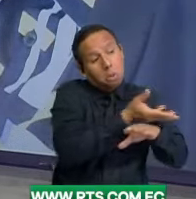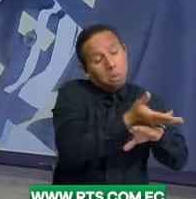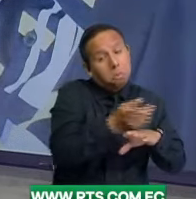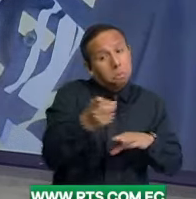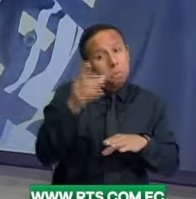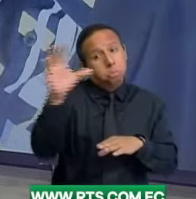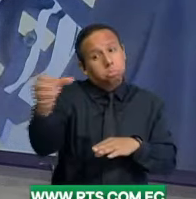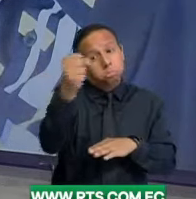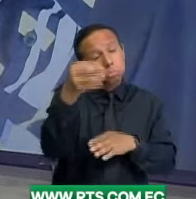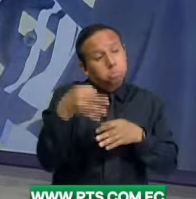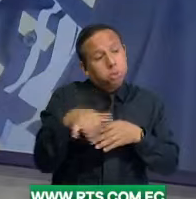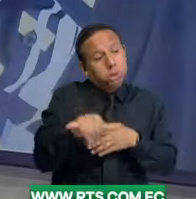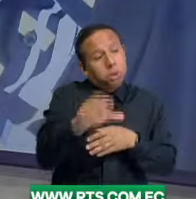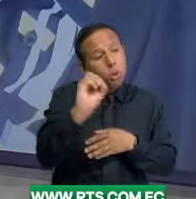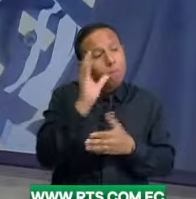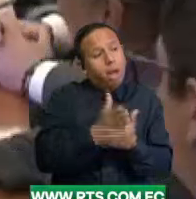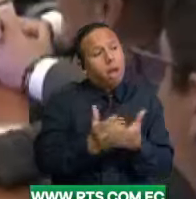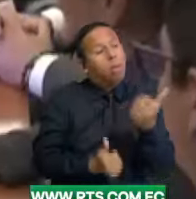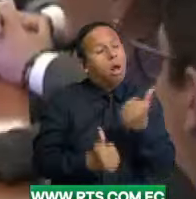interpelación.